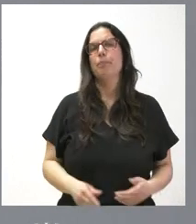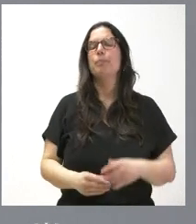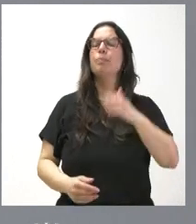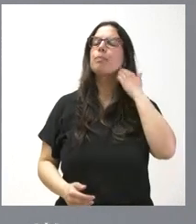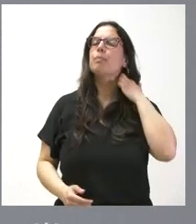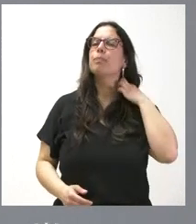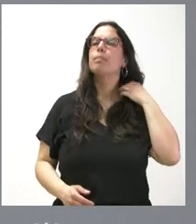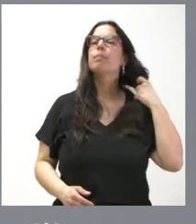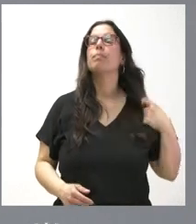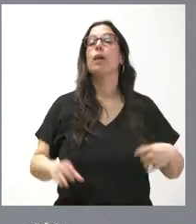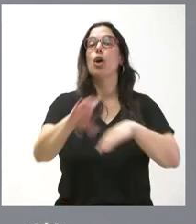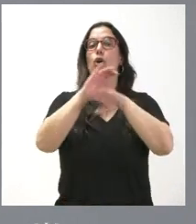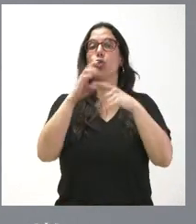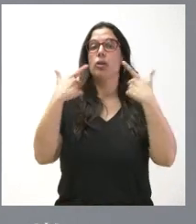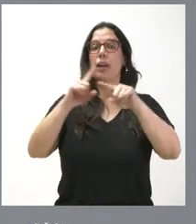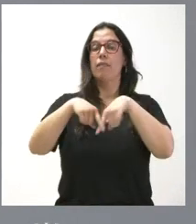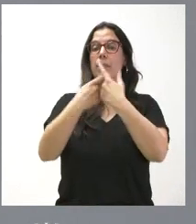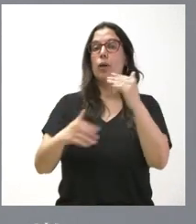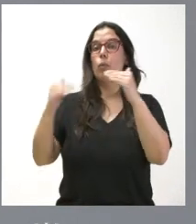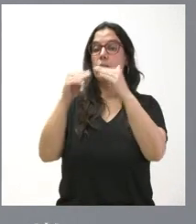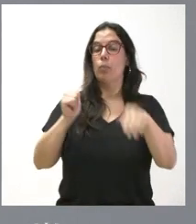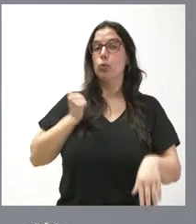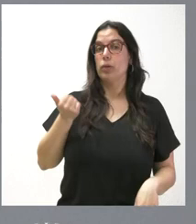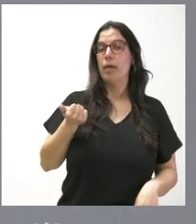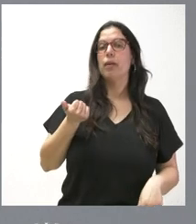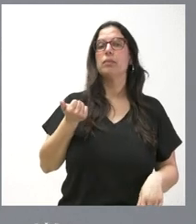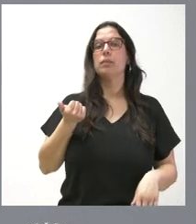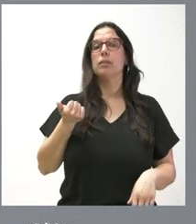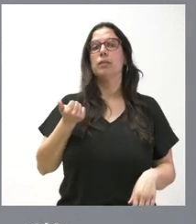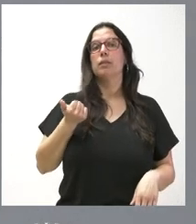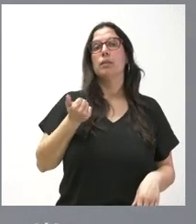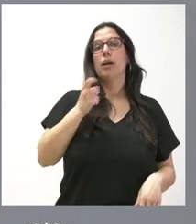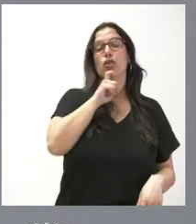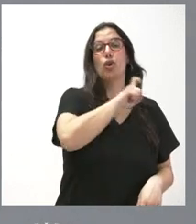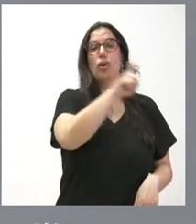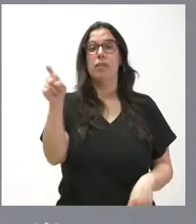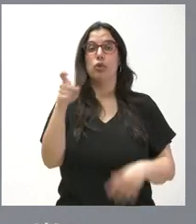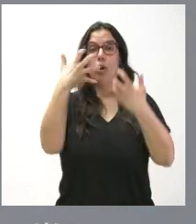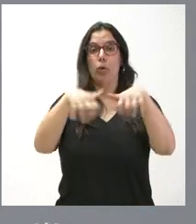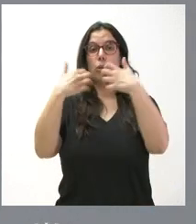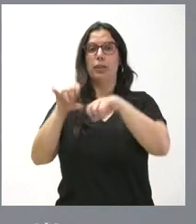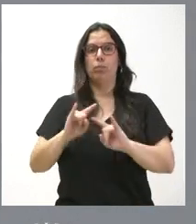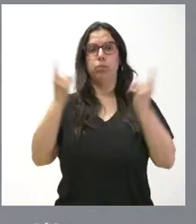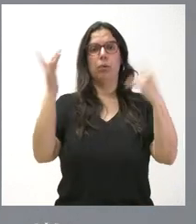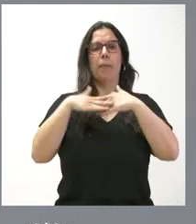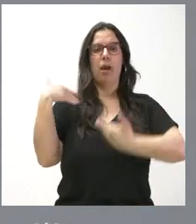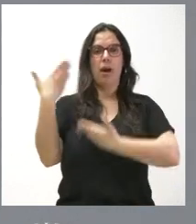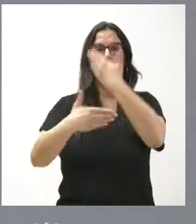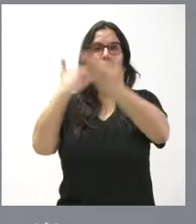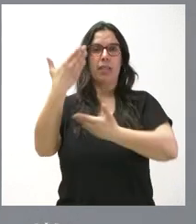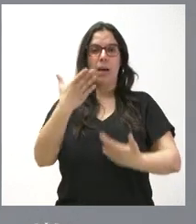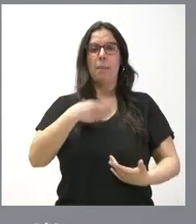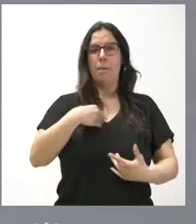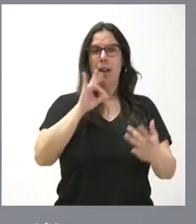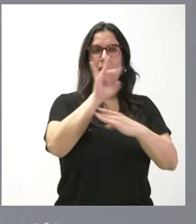La Consejería de Familia y Igualdad de Oportunidades duplicará las notificaciones automáticas para avanzar en la eliminación total de la